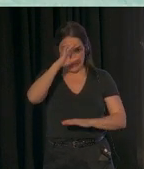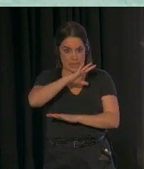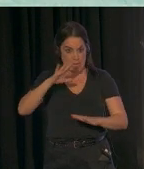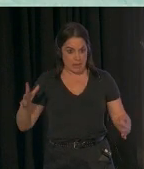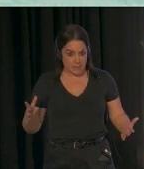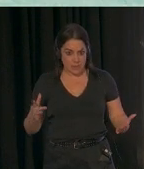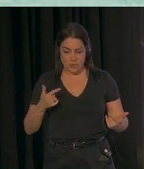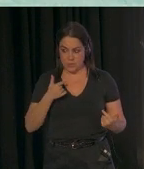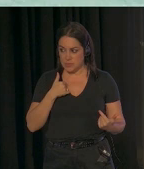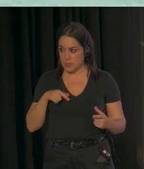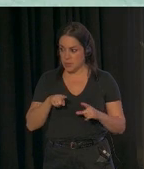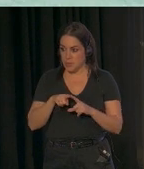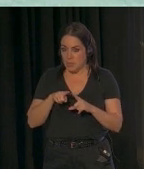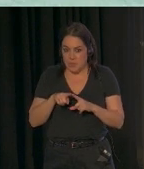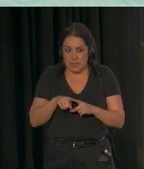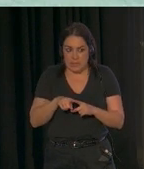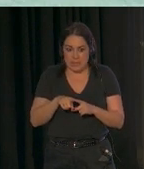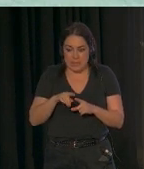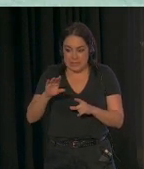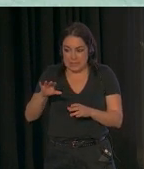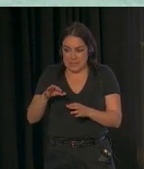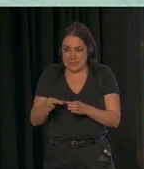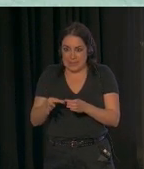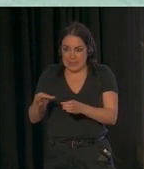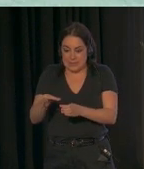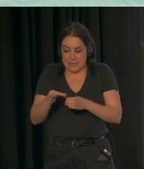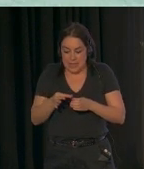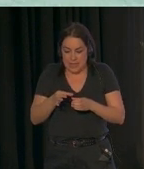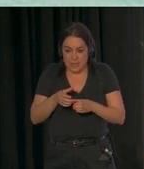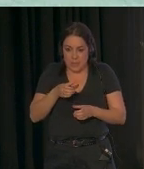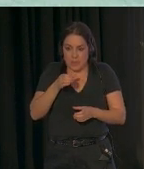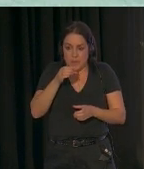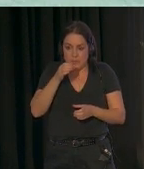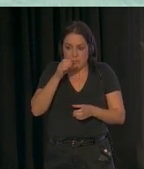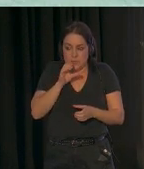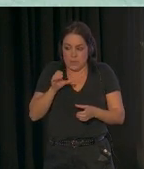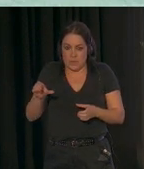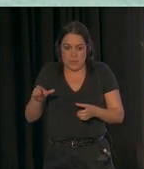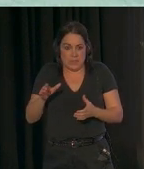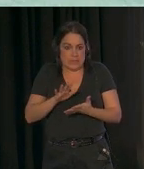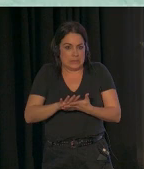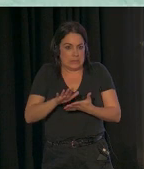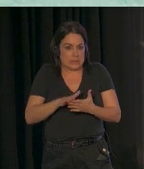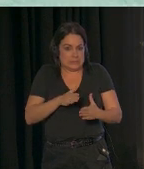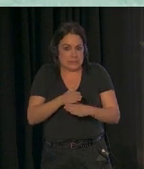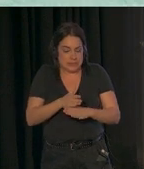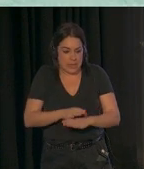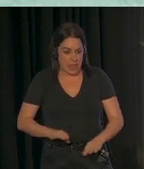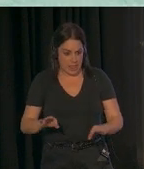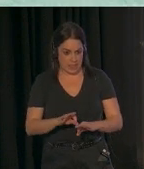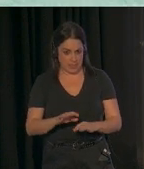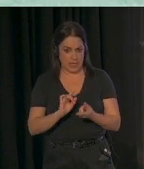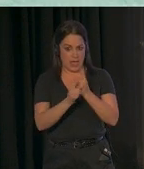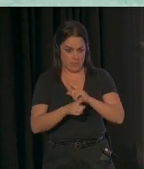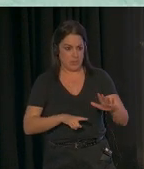el tomarme una taza, cogerla, beber y dejarla. Cambios en el desarrollo que son muy pequeños, pero son muy grandes